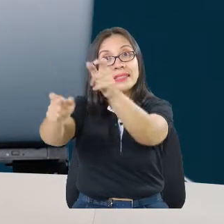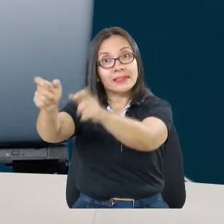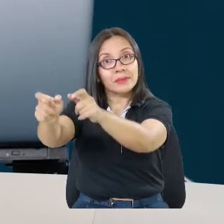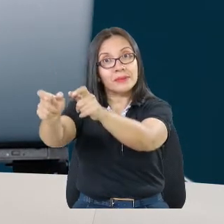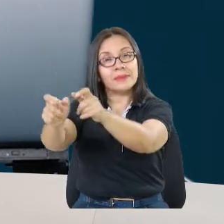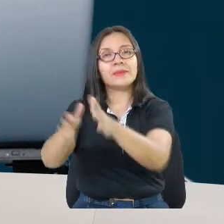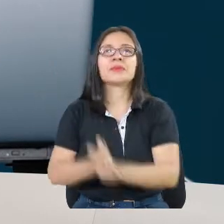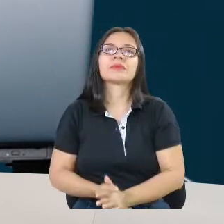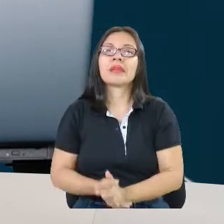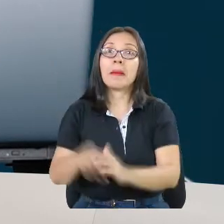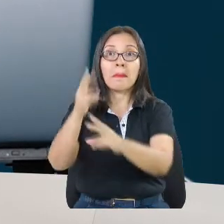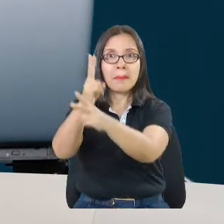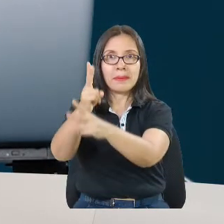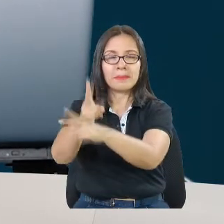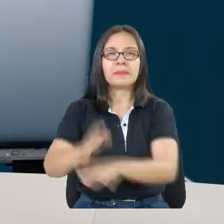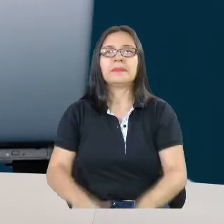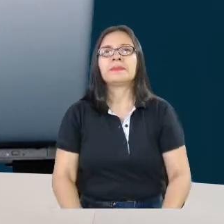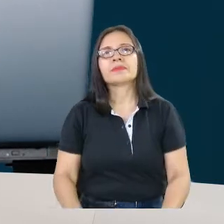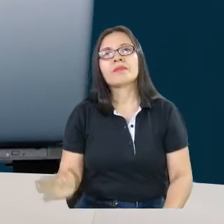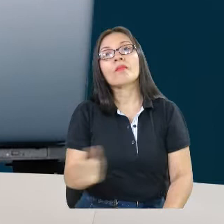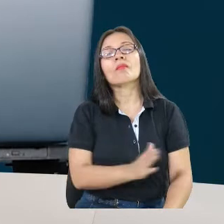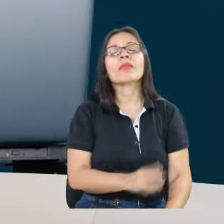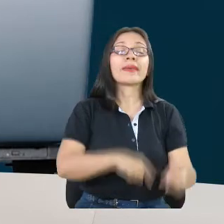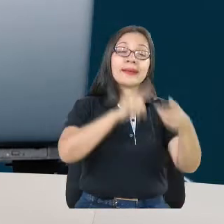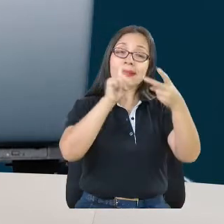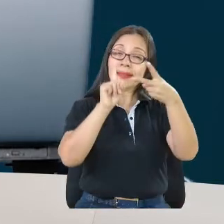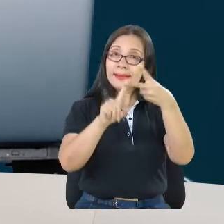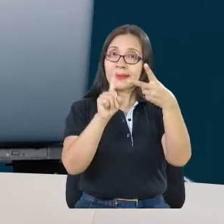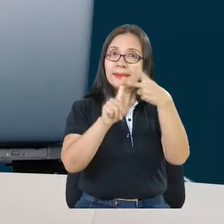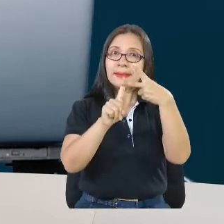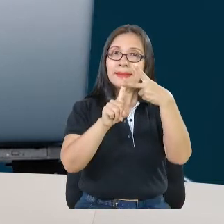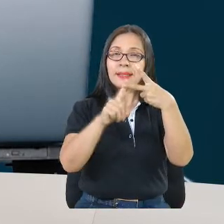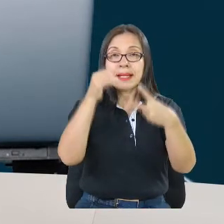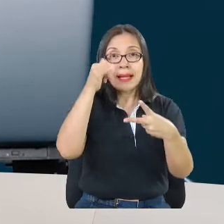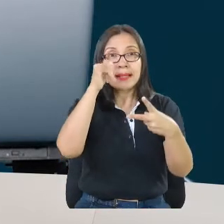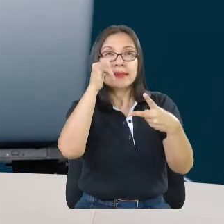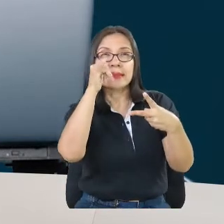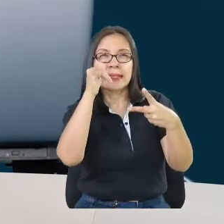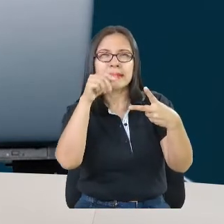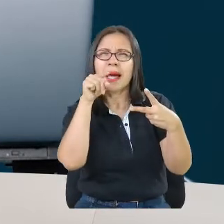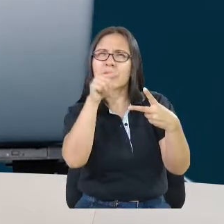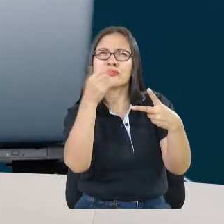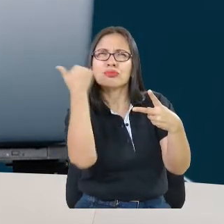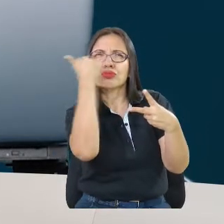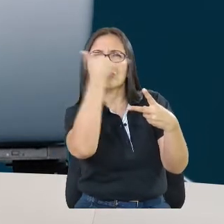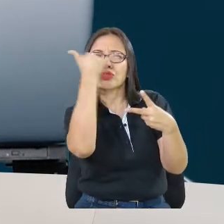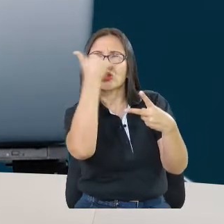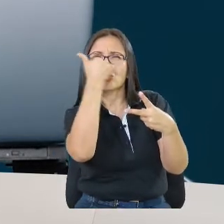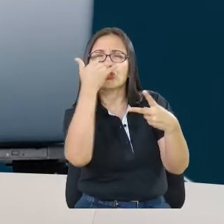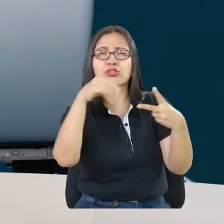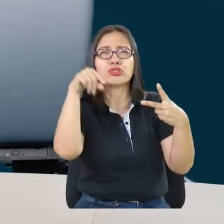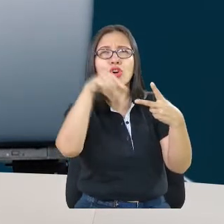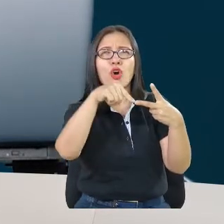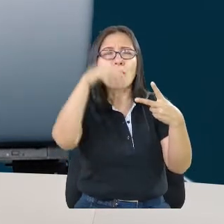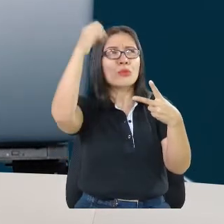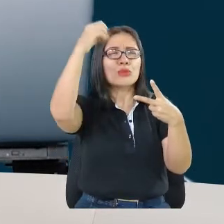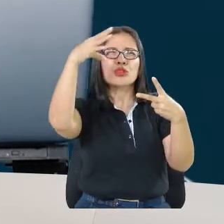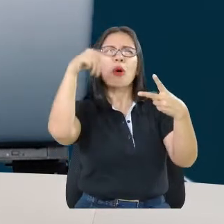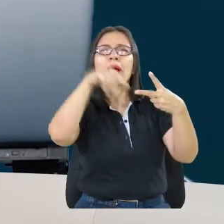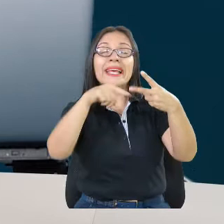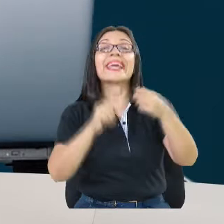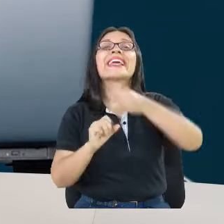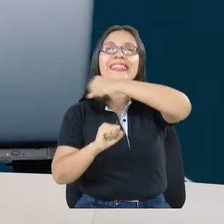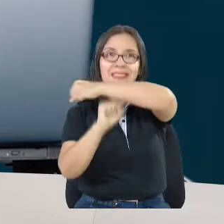Por otro lado tenemos la ciencia. Digamos que la ciencia ustedes la ven ahí en azul con un bombillo. La ciencia es como la base,